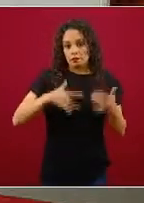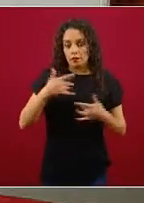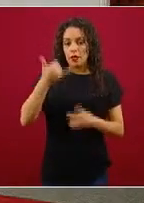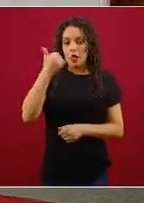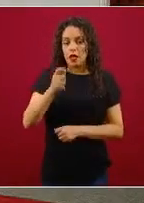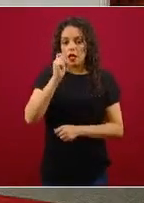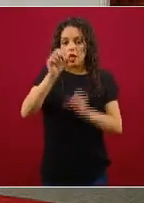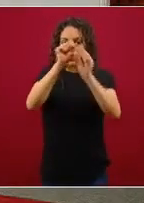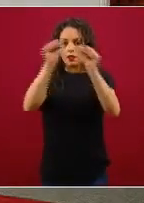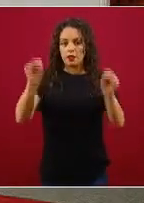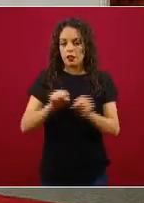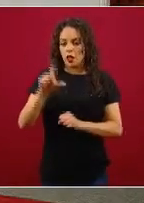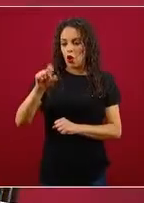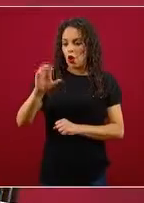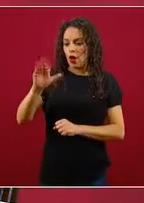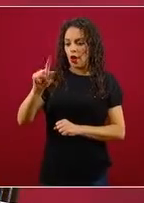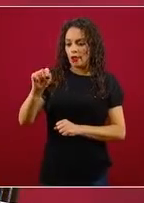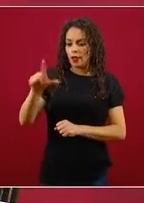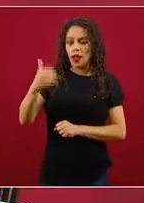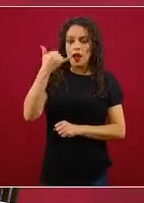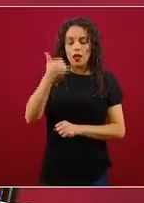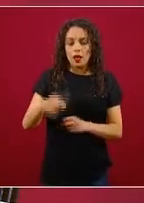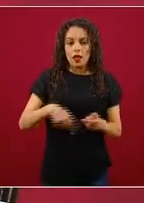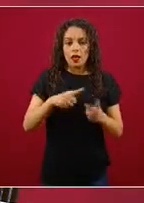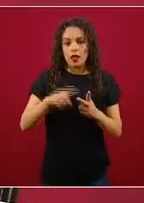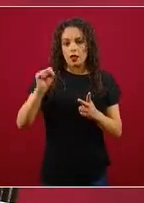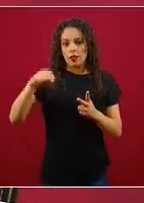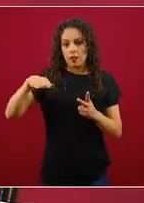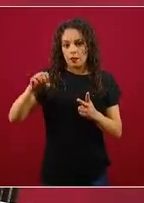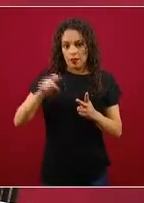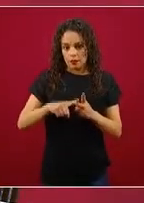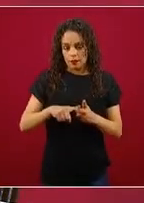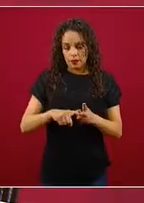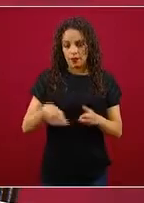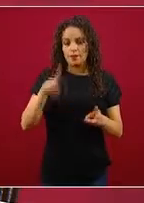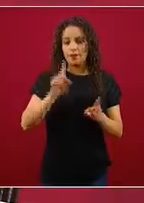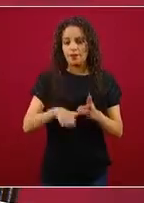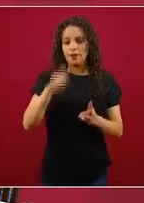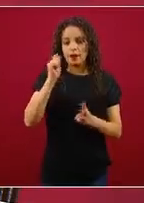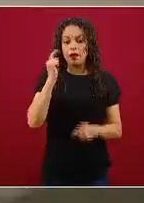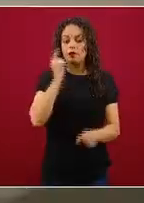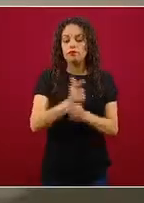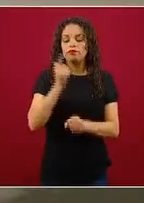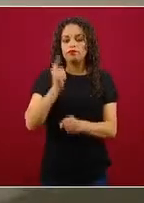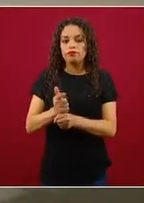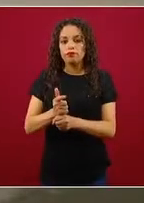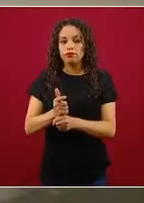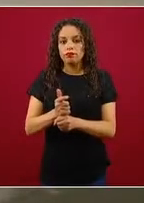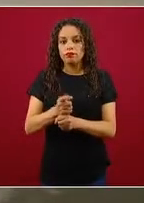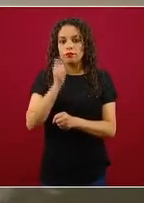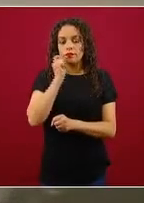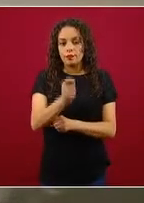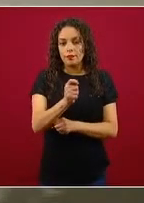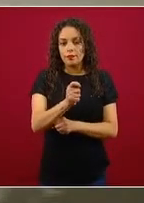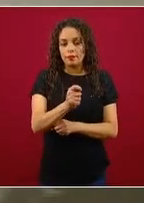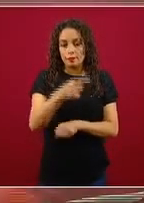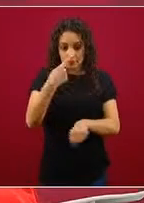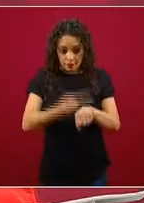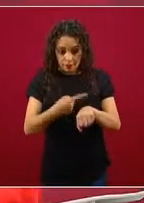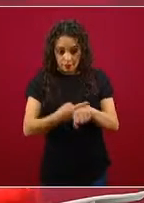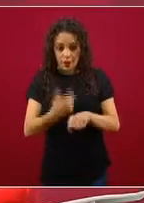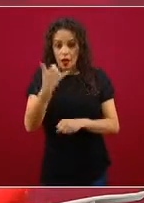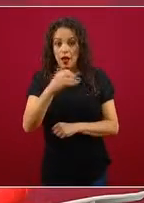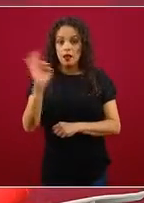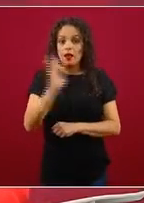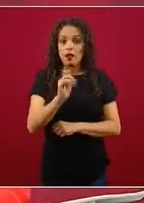SMS por distintas vías y también detección intensiva de casos y sus contactos. Aquí el diagnóstico clínico es fundamental,